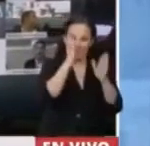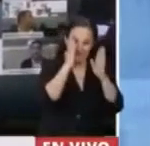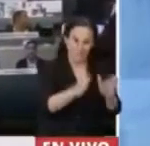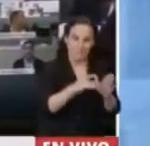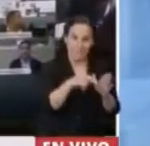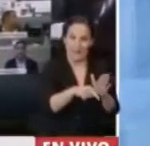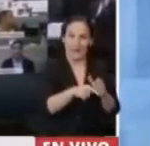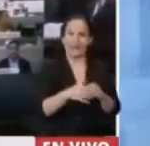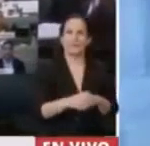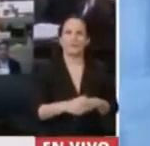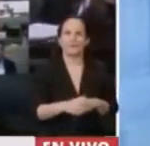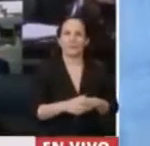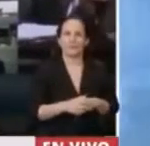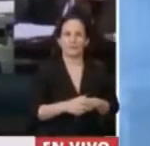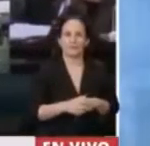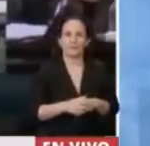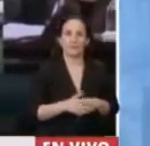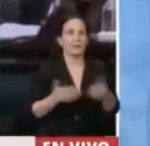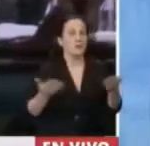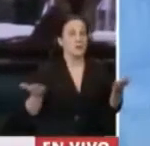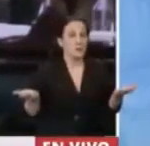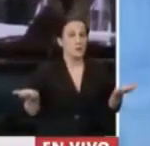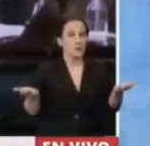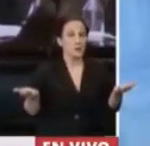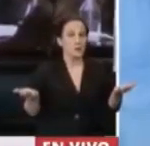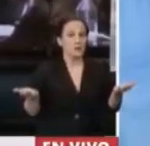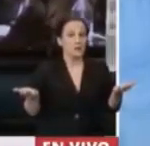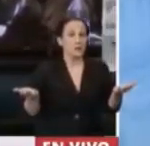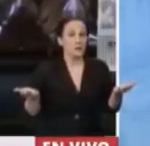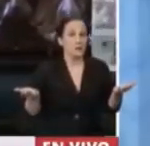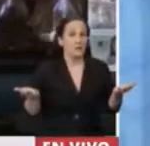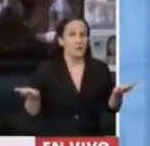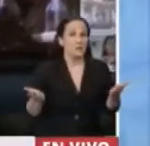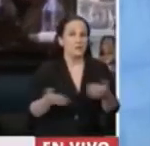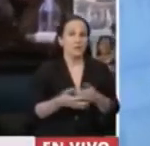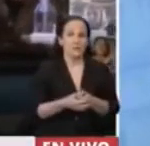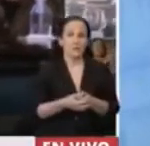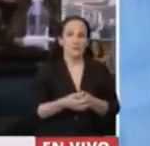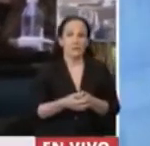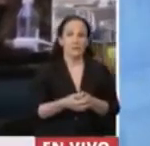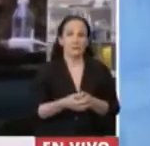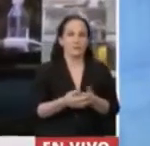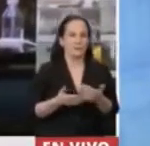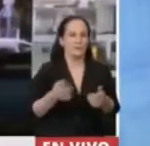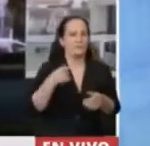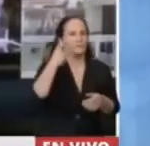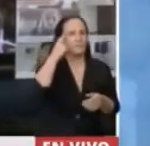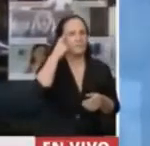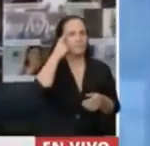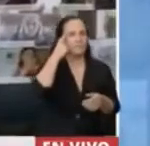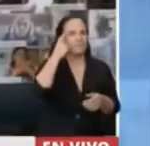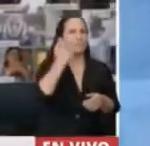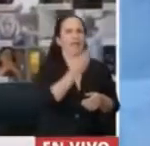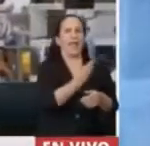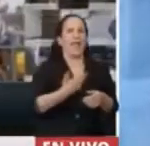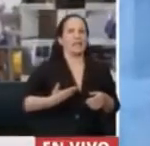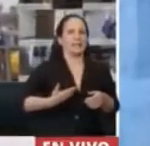y especial discusión. Y en ese sentido, ponderemos al Estado entonces.